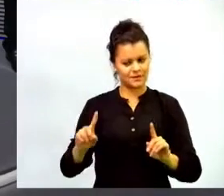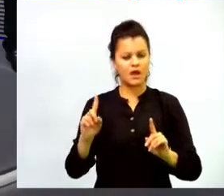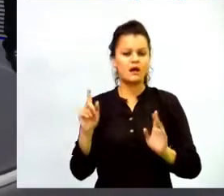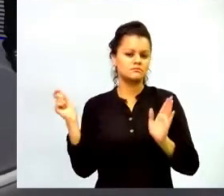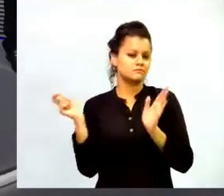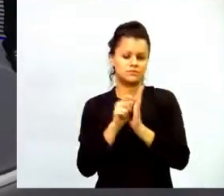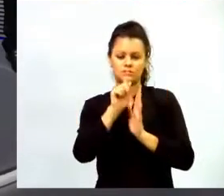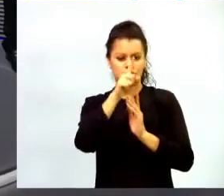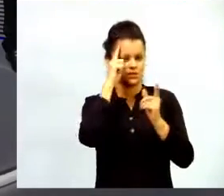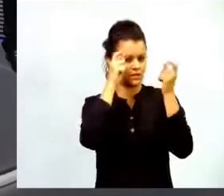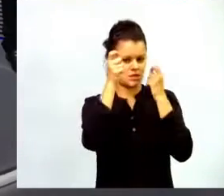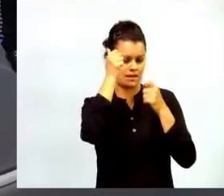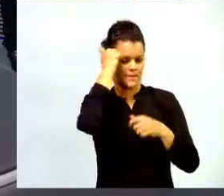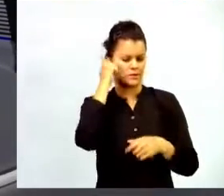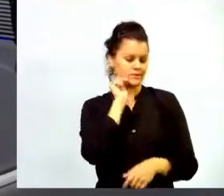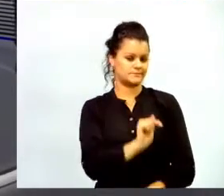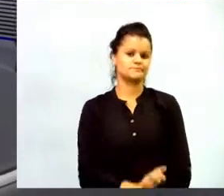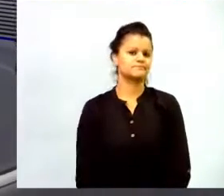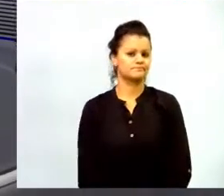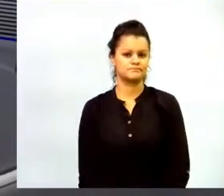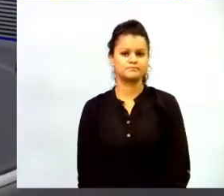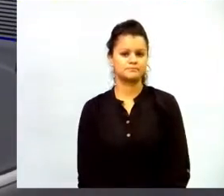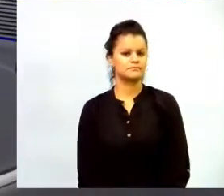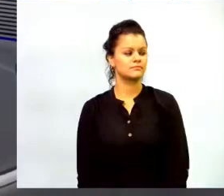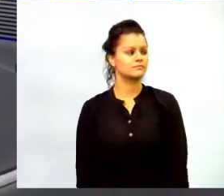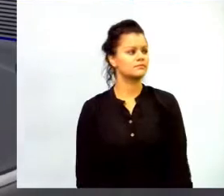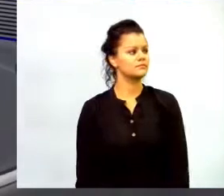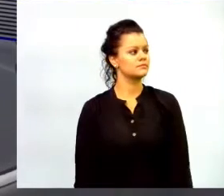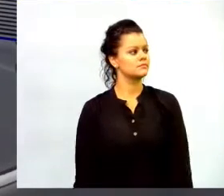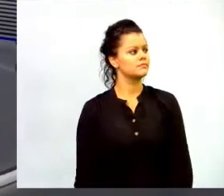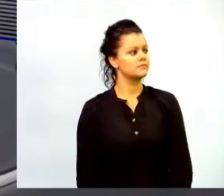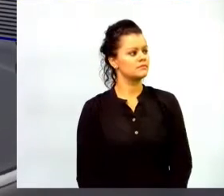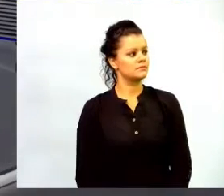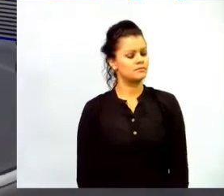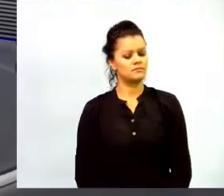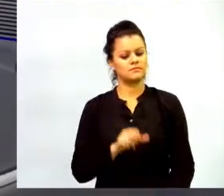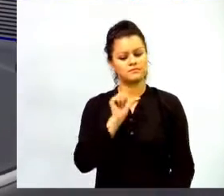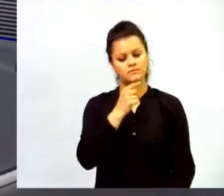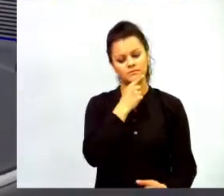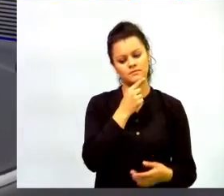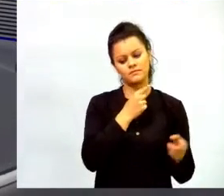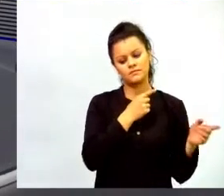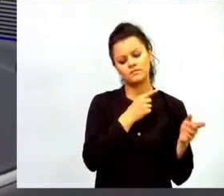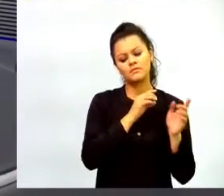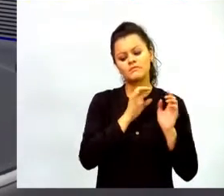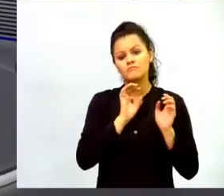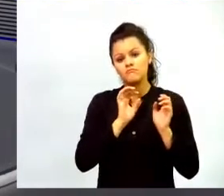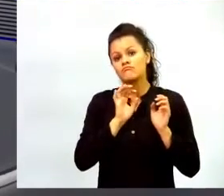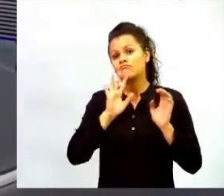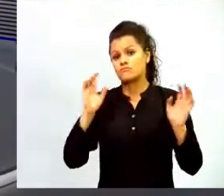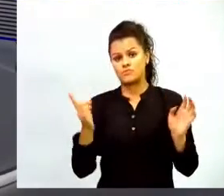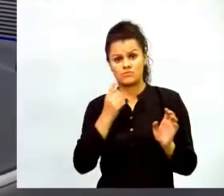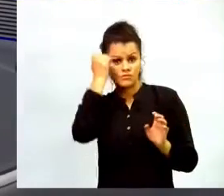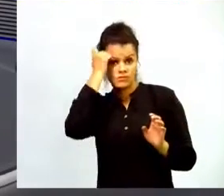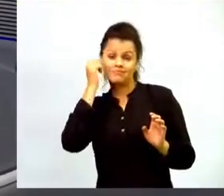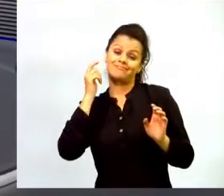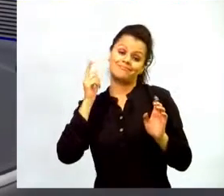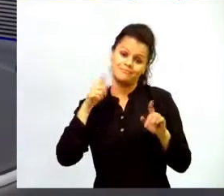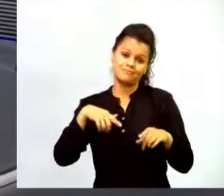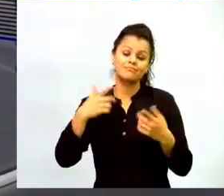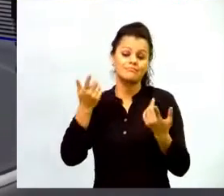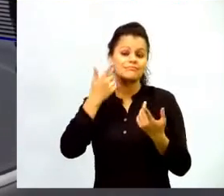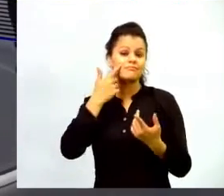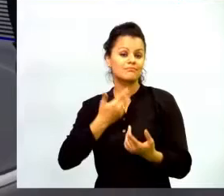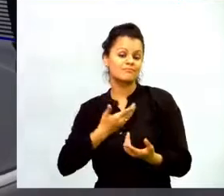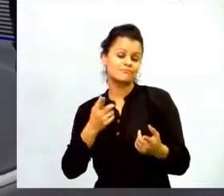estrategia pedagógica yo quisiera adicionar algo y es que no solamente para los profesores sino también para los padres de familia la